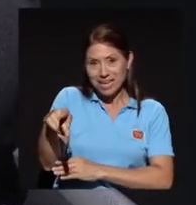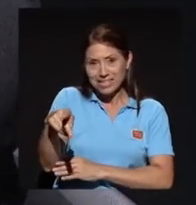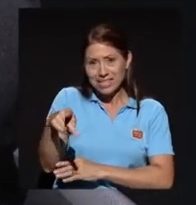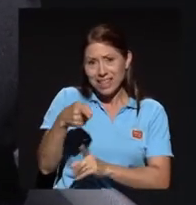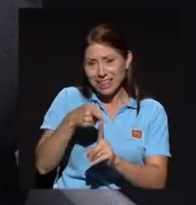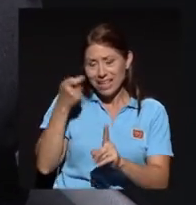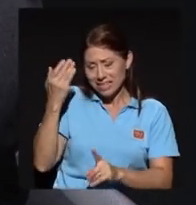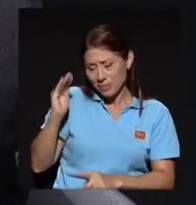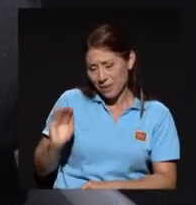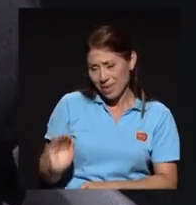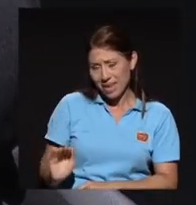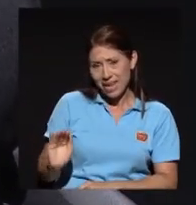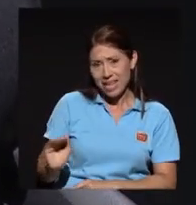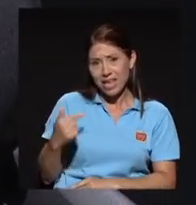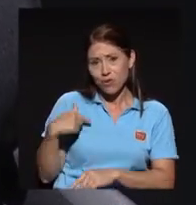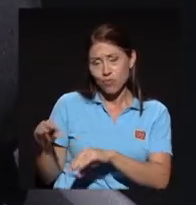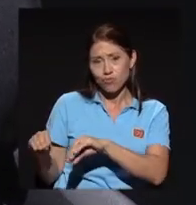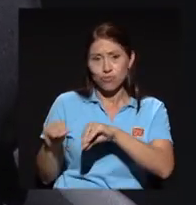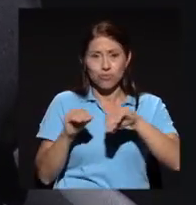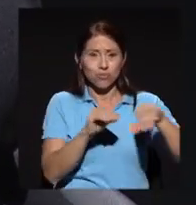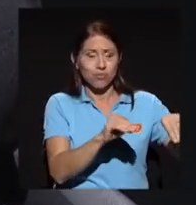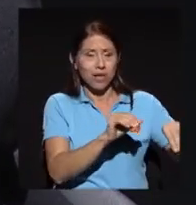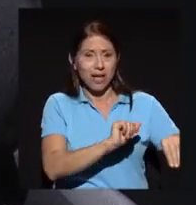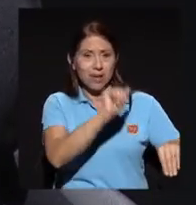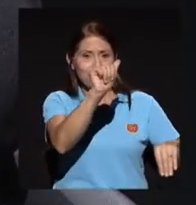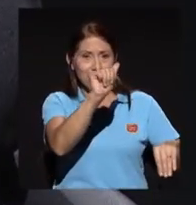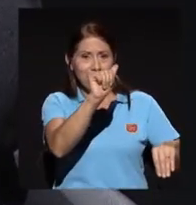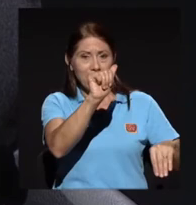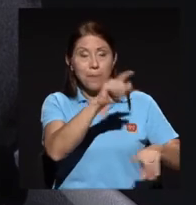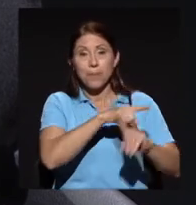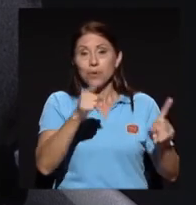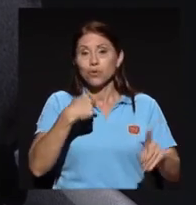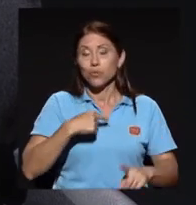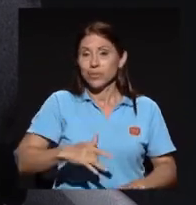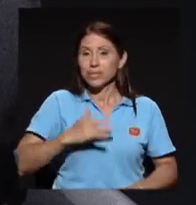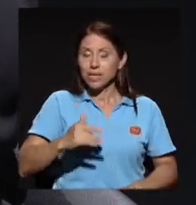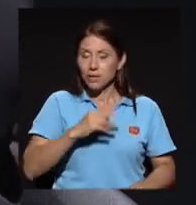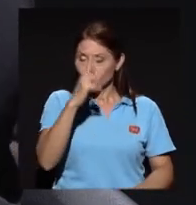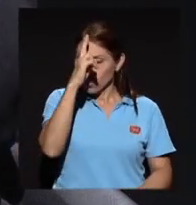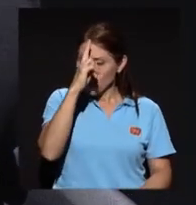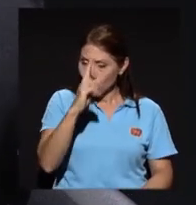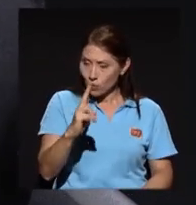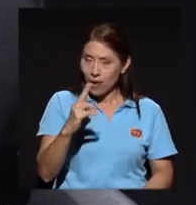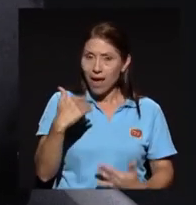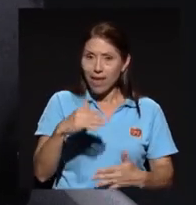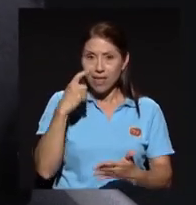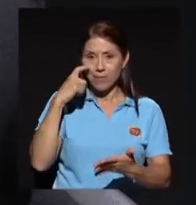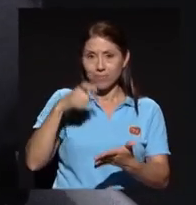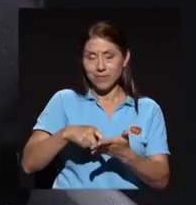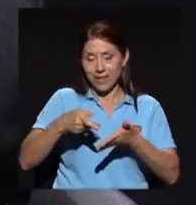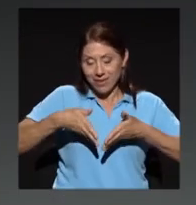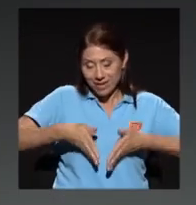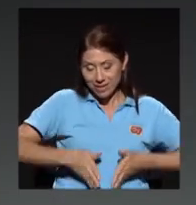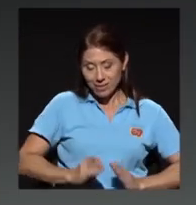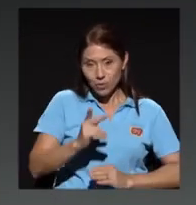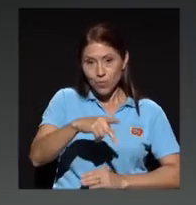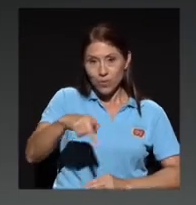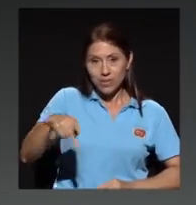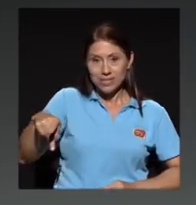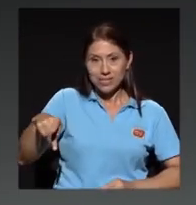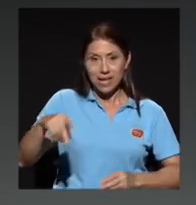siento muy honrada de haber nacido en esa provincia en la ciudad puntarenas seis